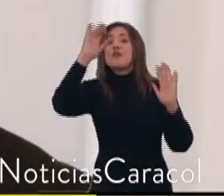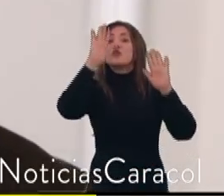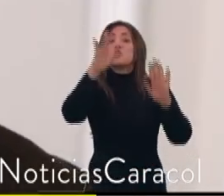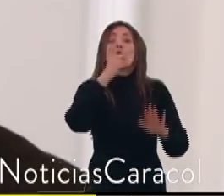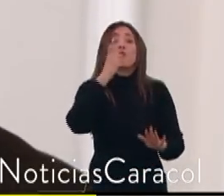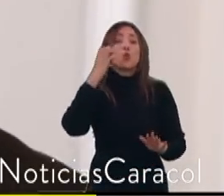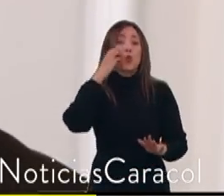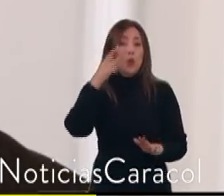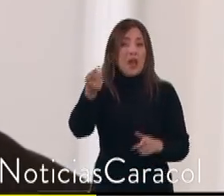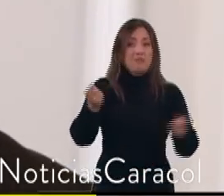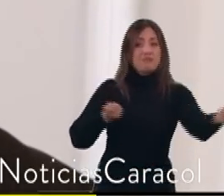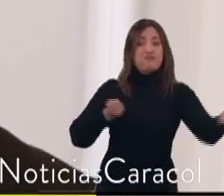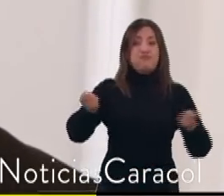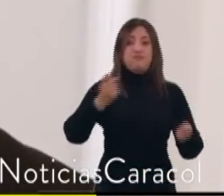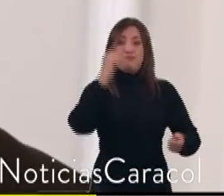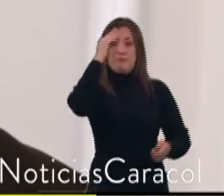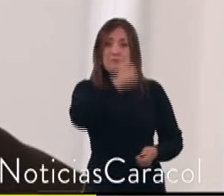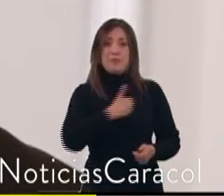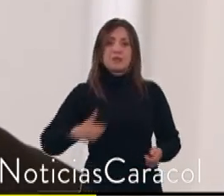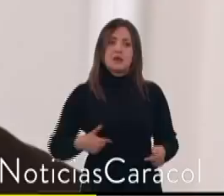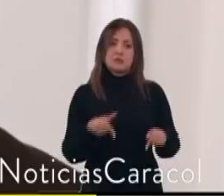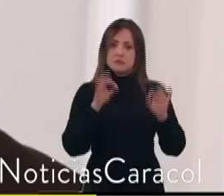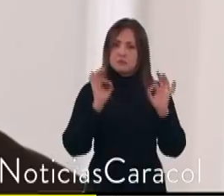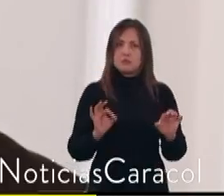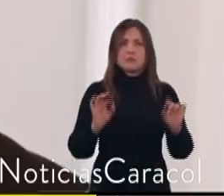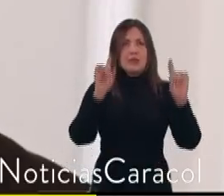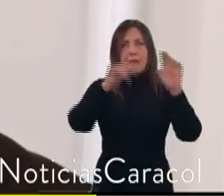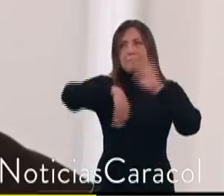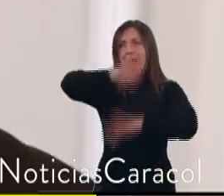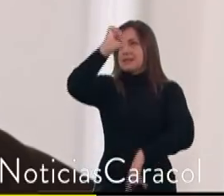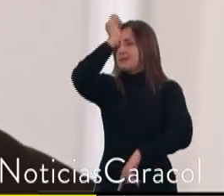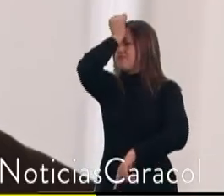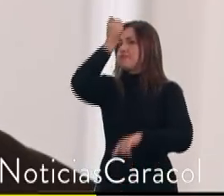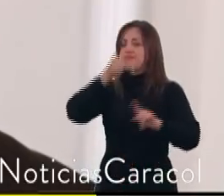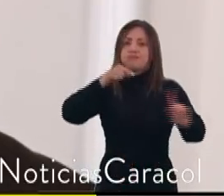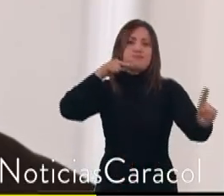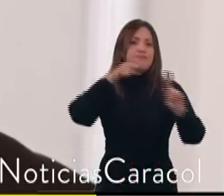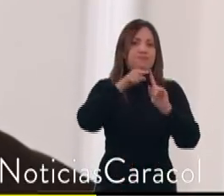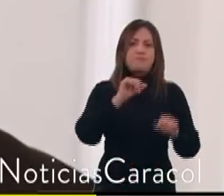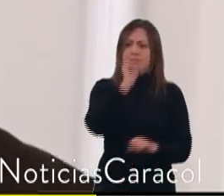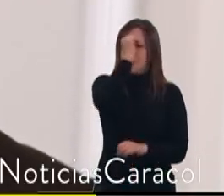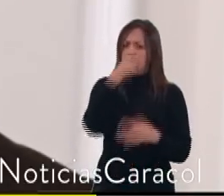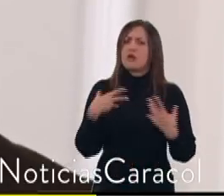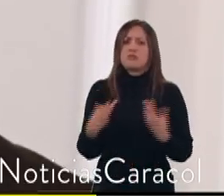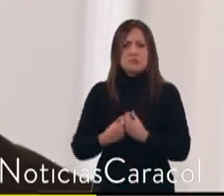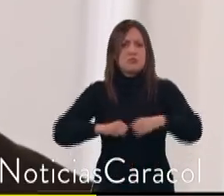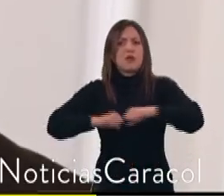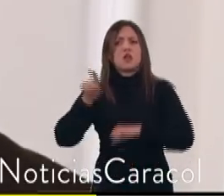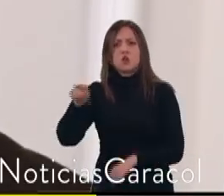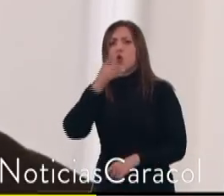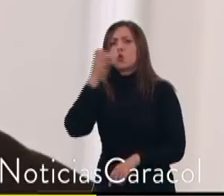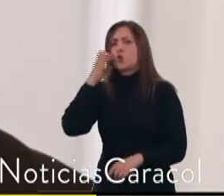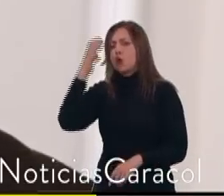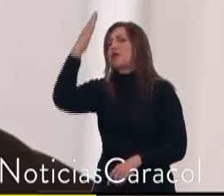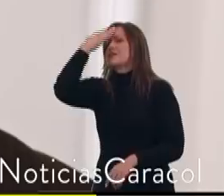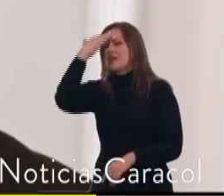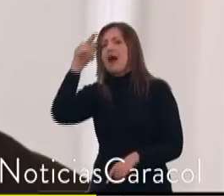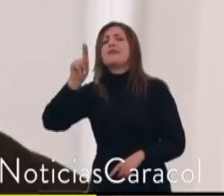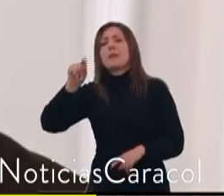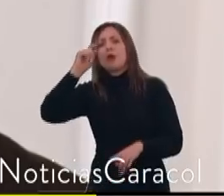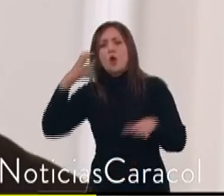del presidente Iván Duque, este ha sido un tema central, prioritario para el presidente y para el gobierno,